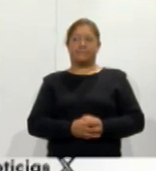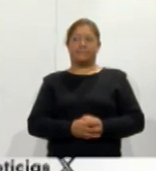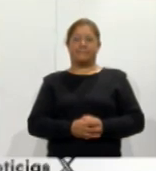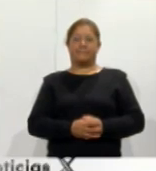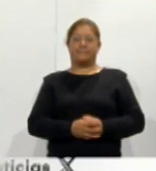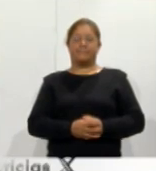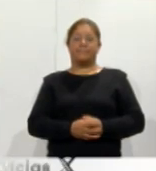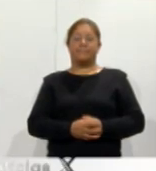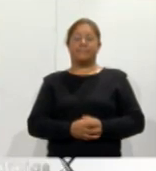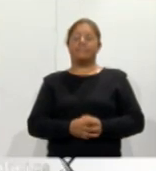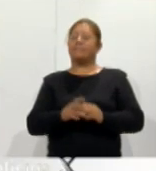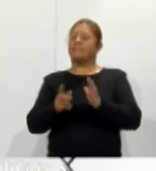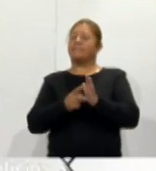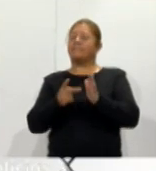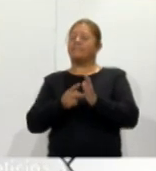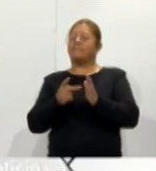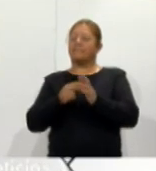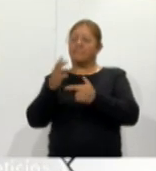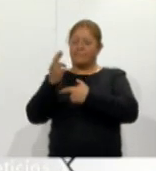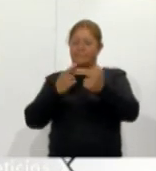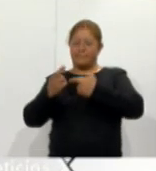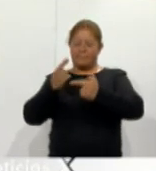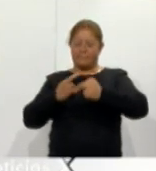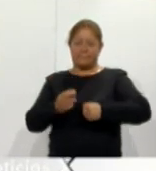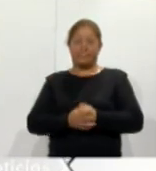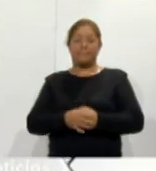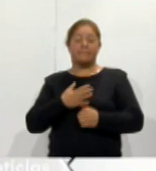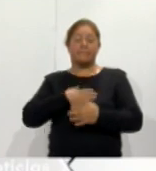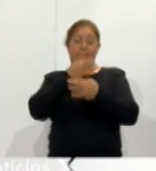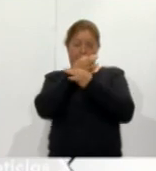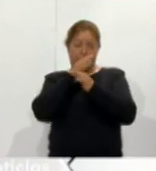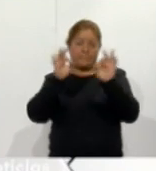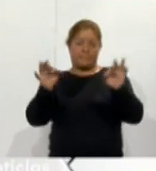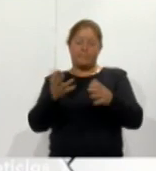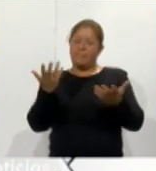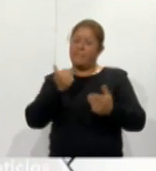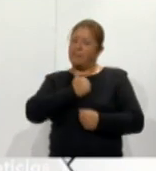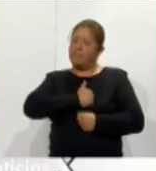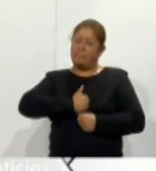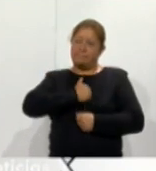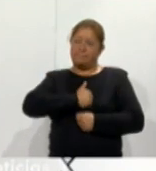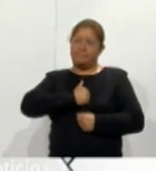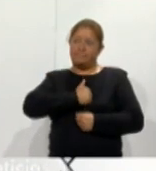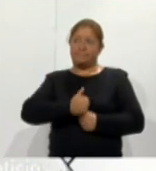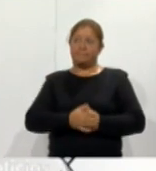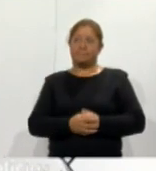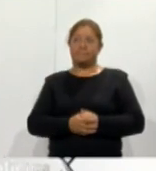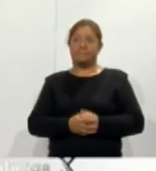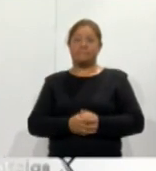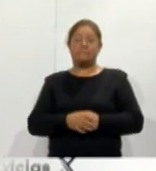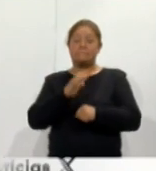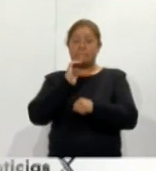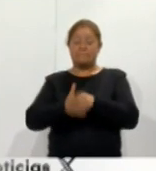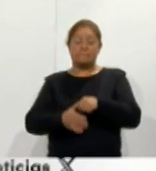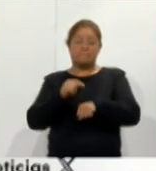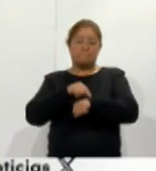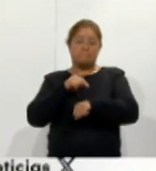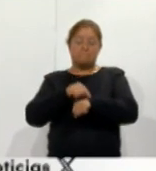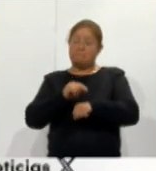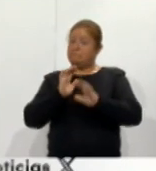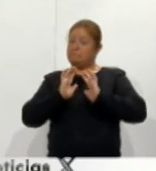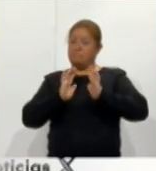Estamos nuevamente con usted y queremos comunicarle que lamentablemente ha vencido el plazo y